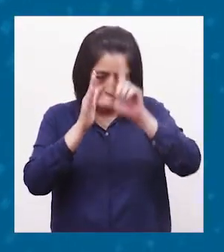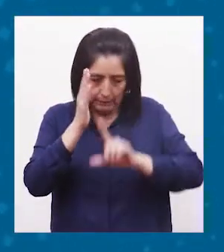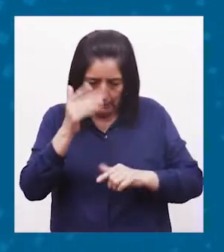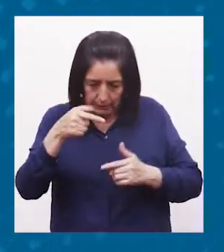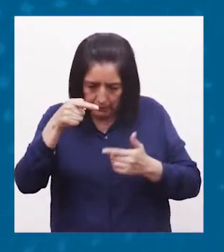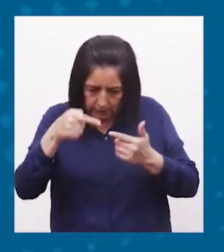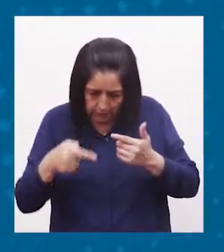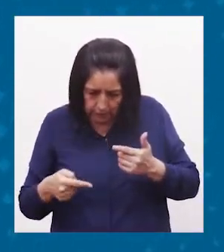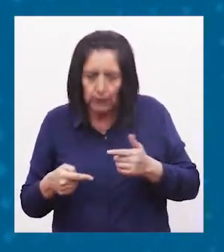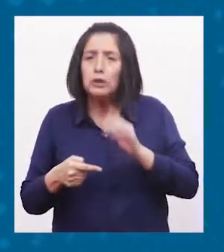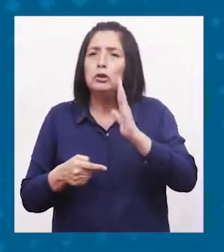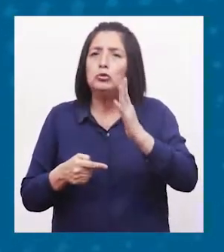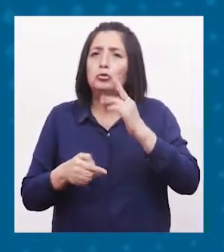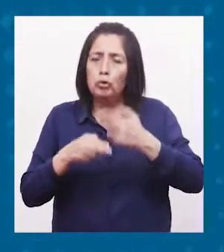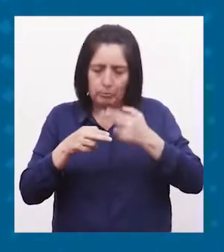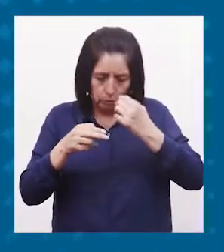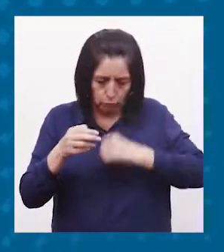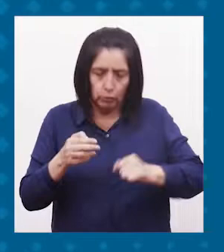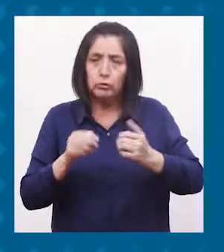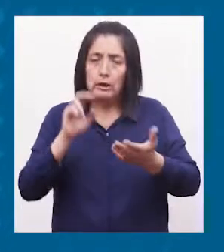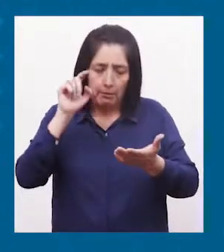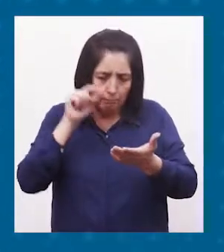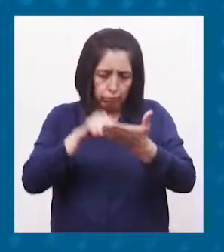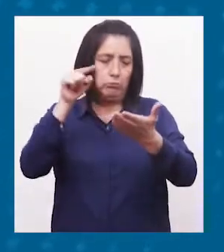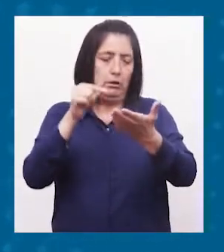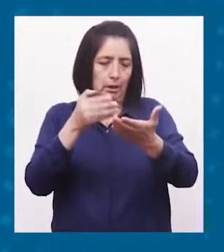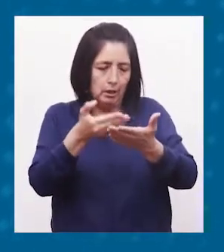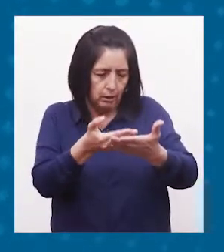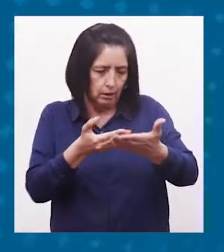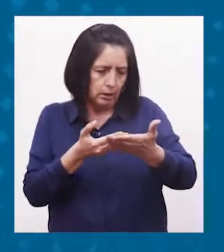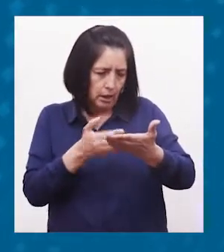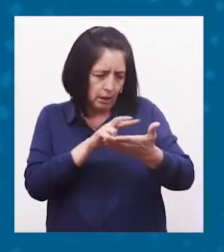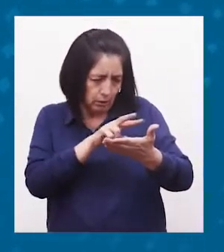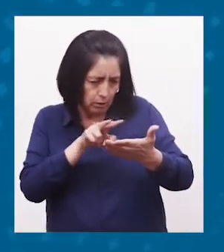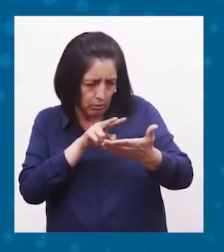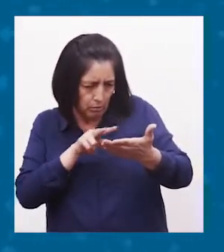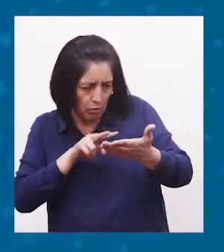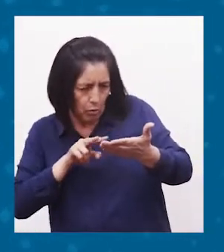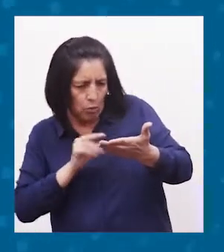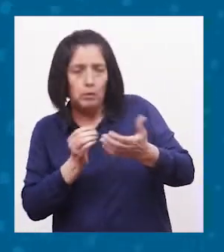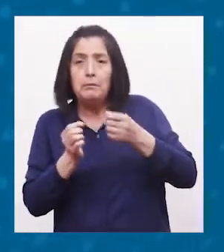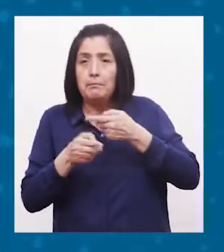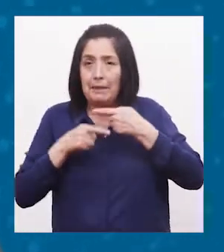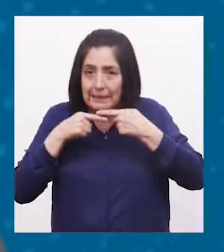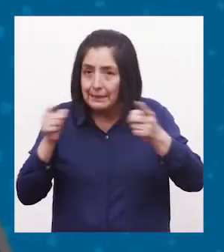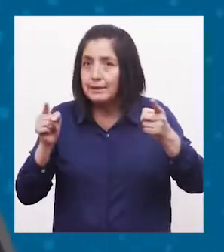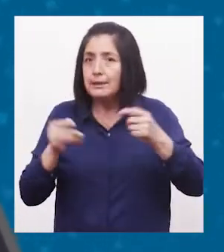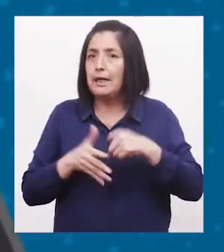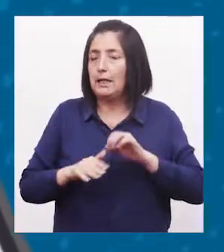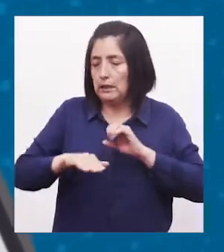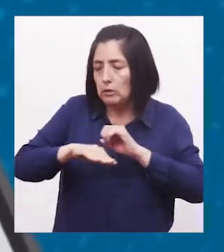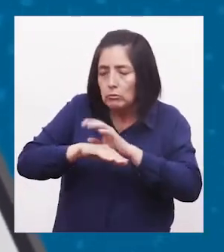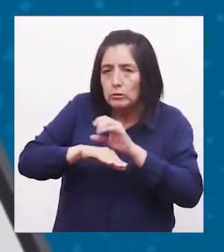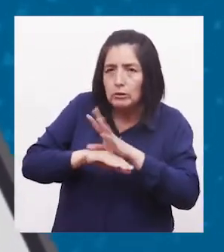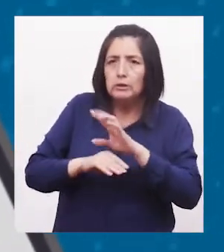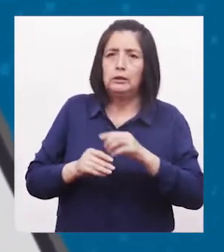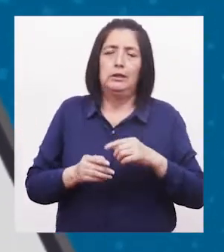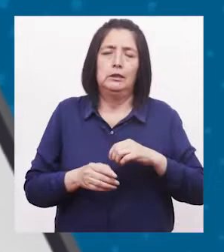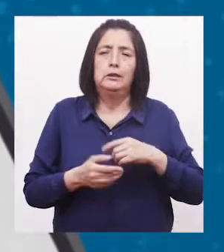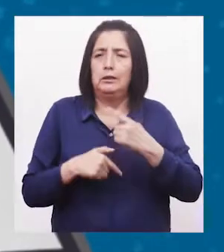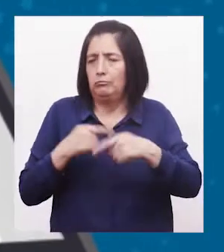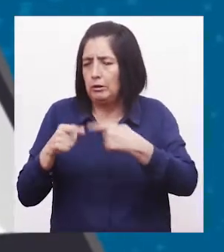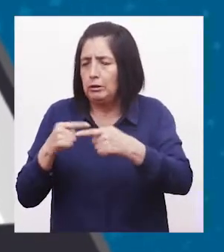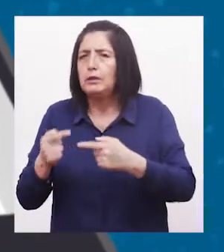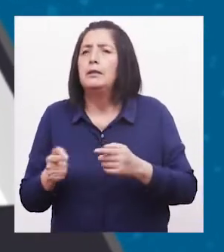los hijos registrados Al darle clic, ALMA te brindará mensajes personalizados, instructivos y de recomendación diaria De